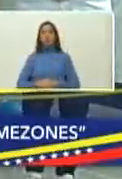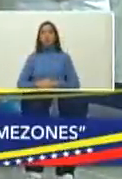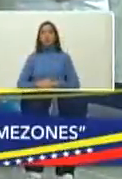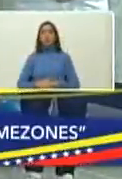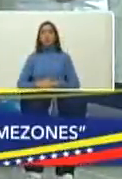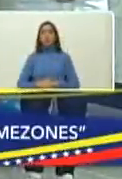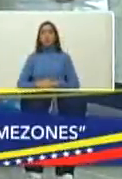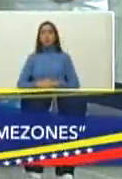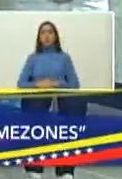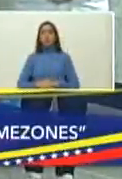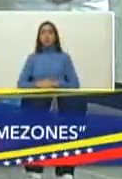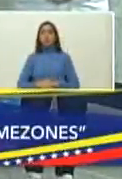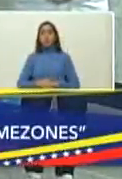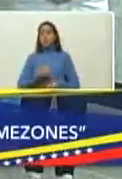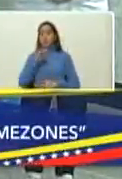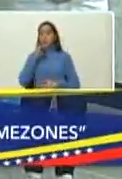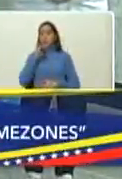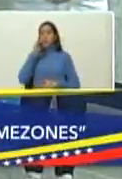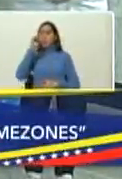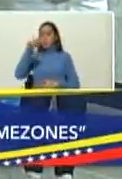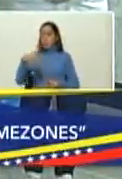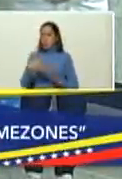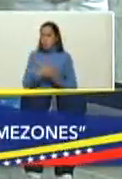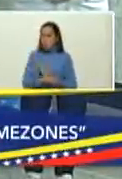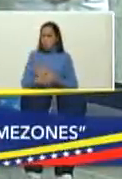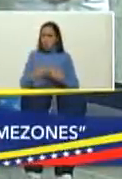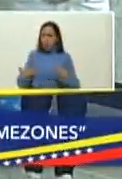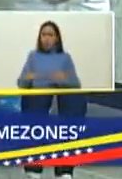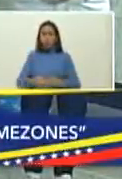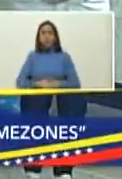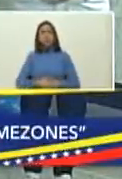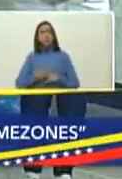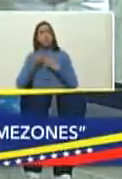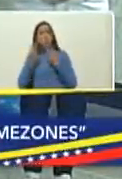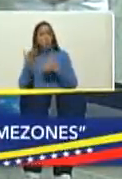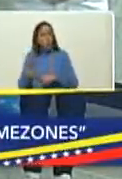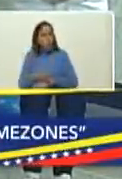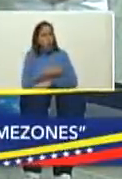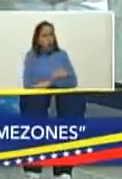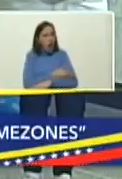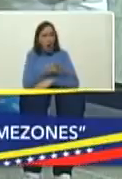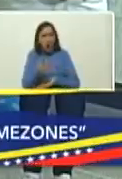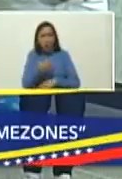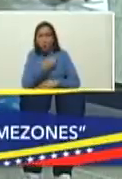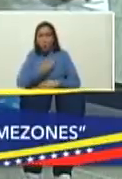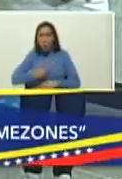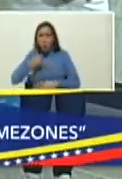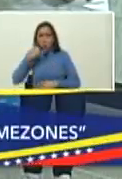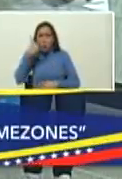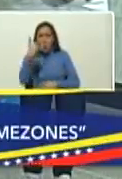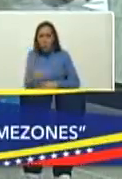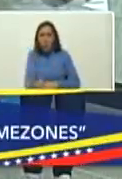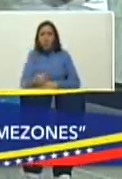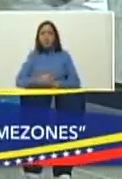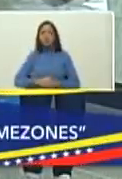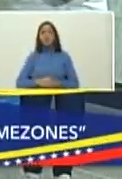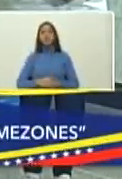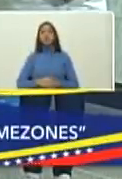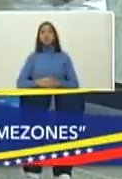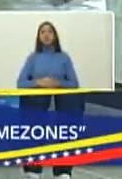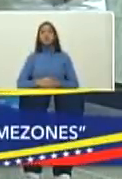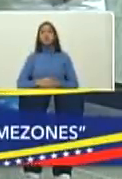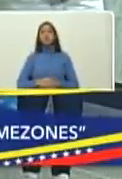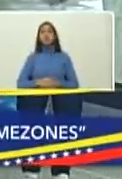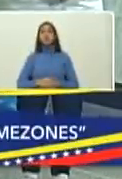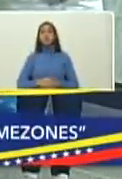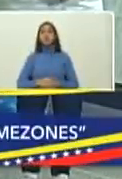este marco también informar presidente que yo incluso le hice un comentario a usted vía teléfono yo le dije presidente este